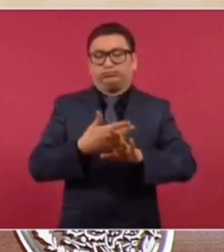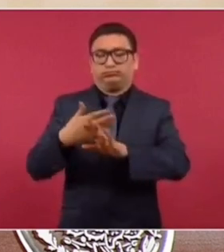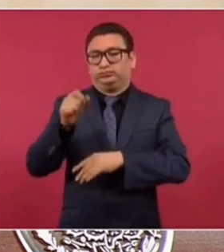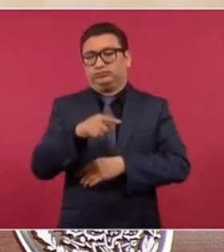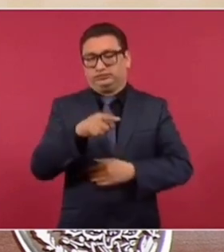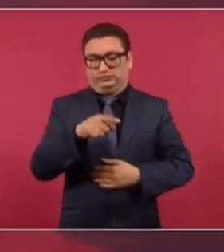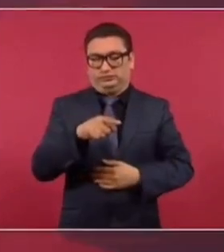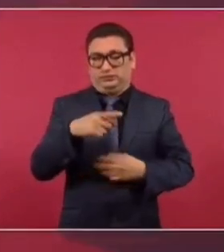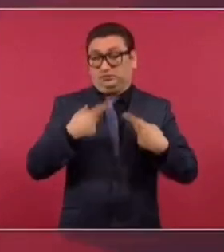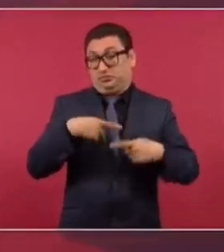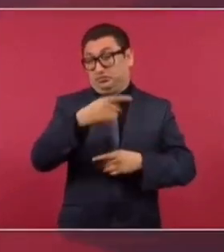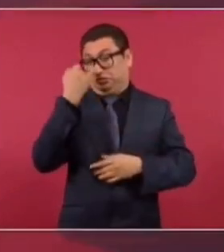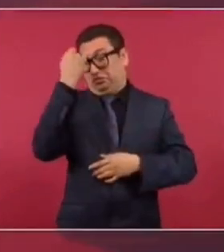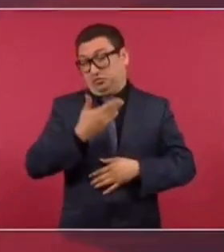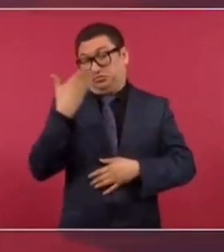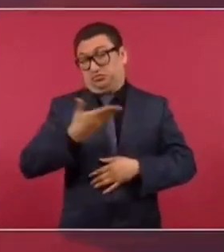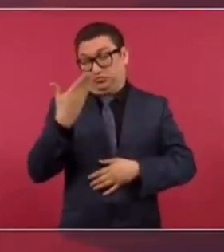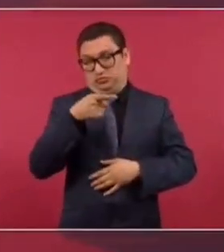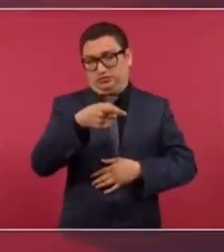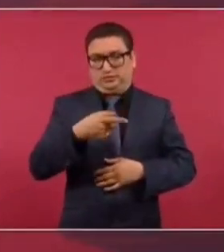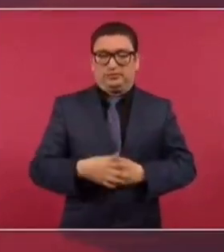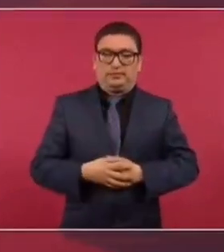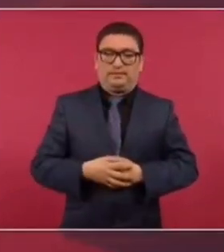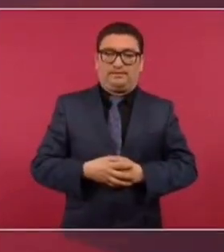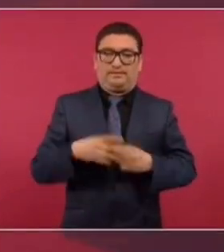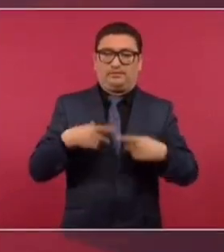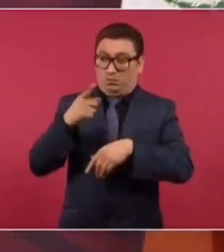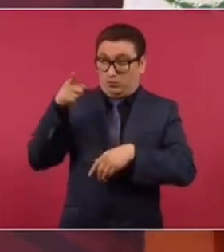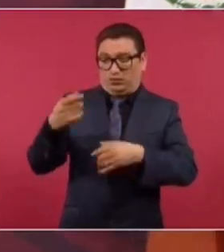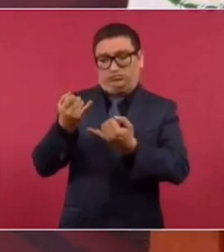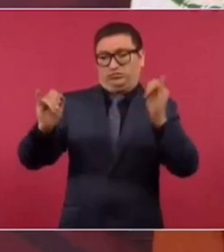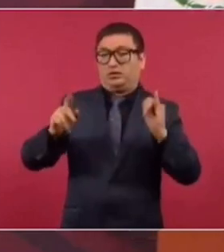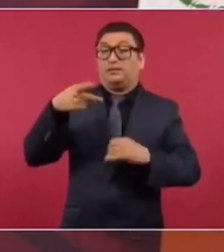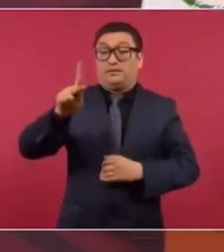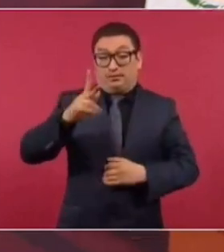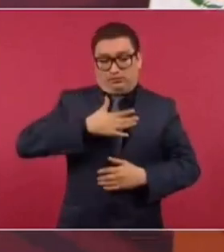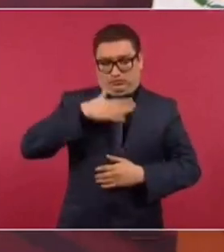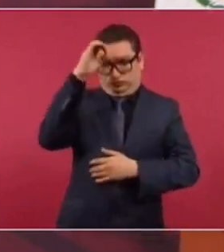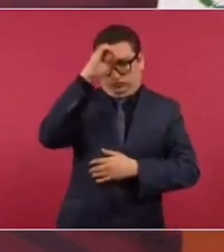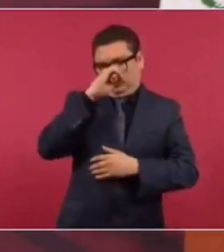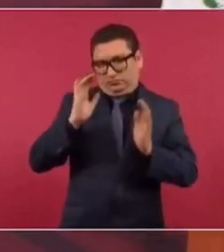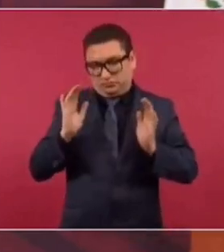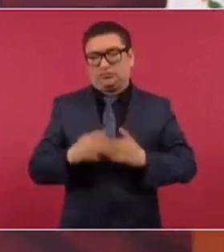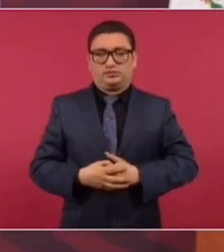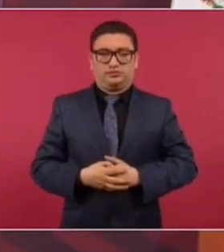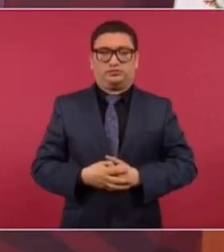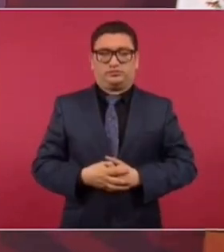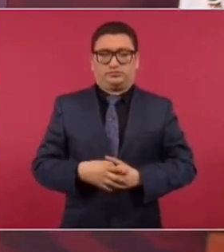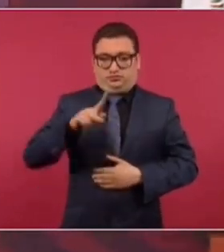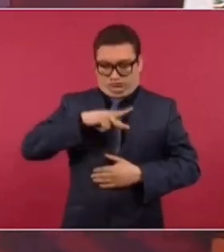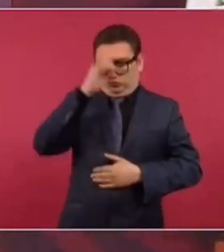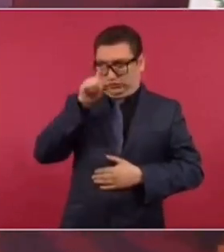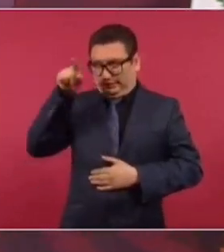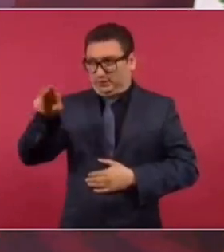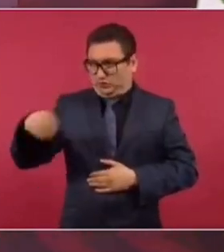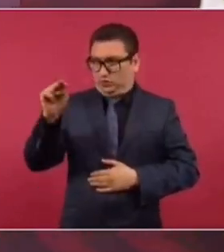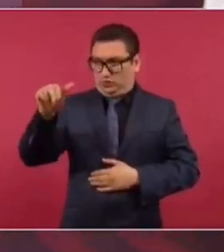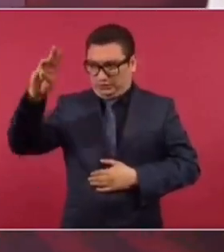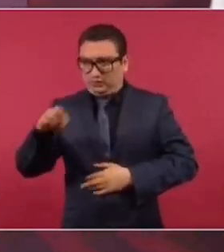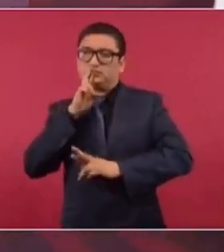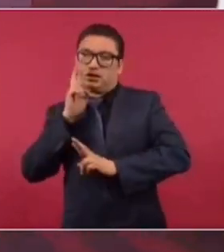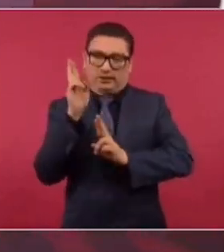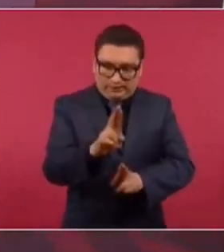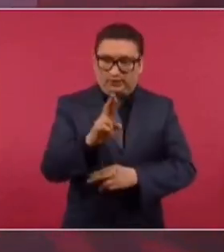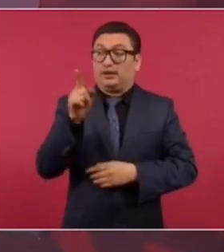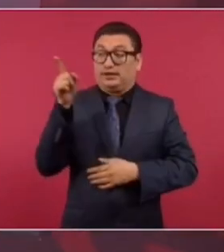este intelectual conservador? Jérida. Pero mi opinión, la UNAM resuelve, y